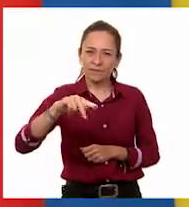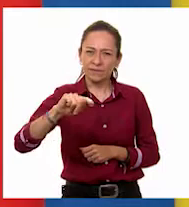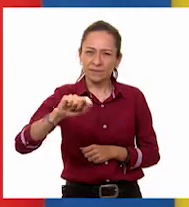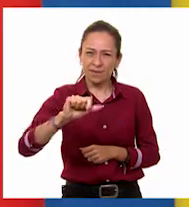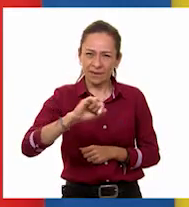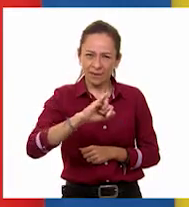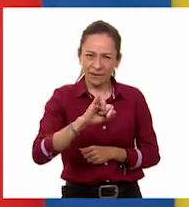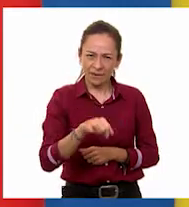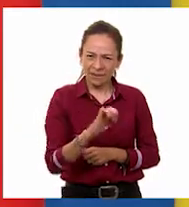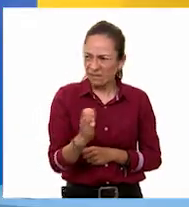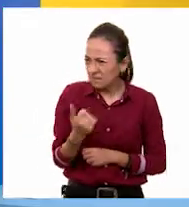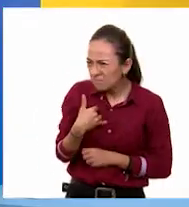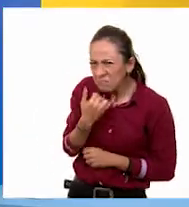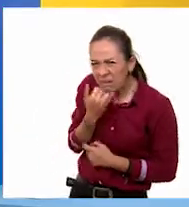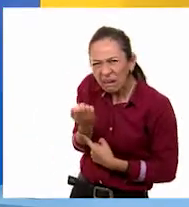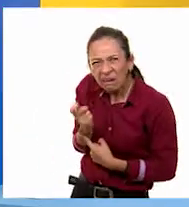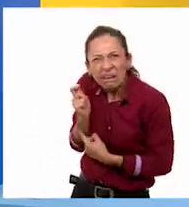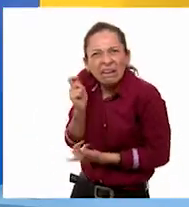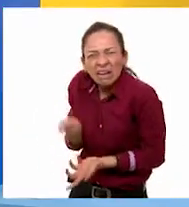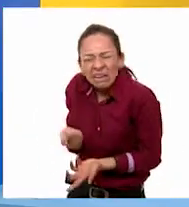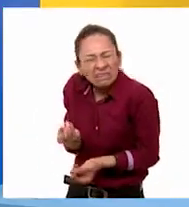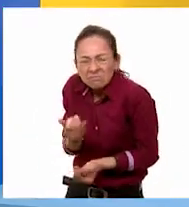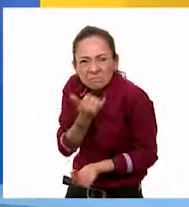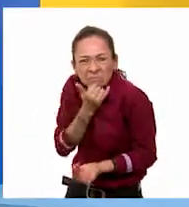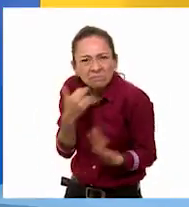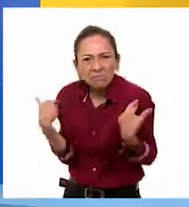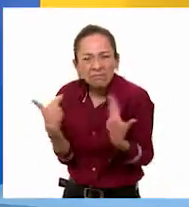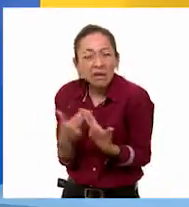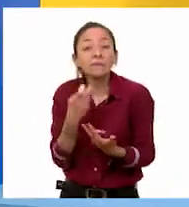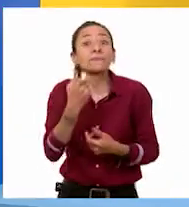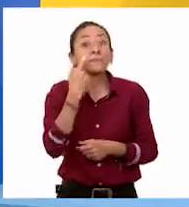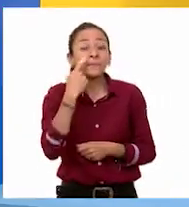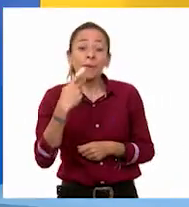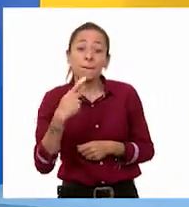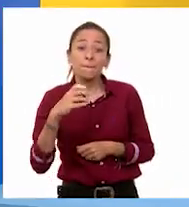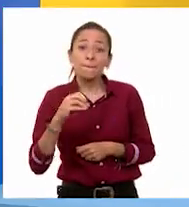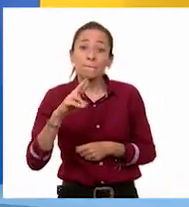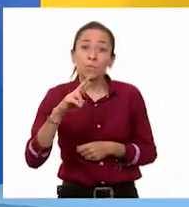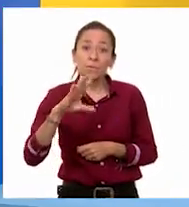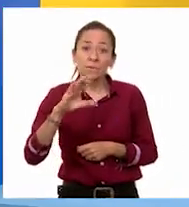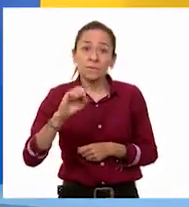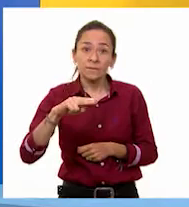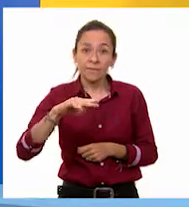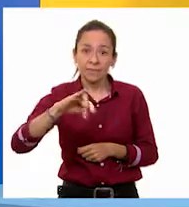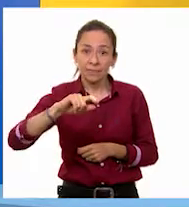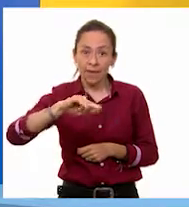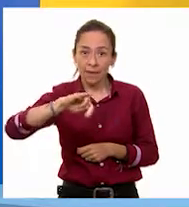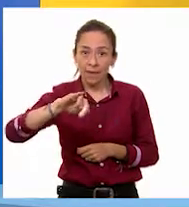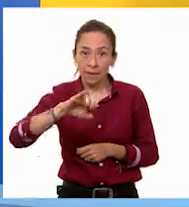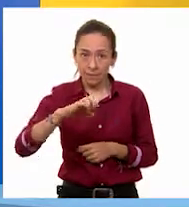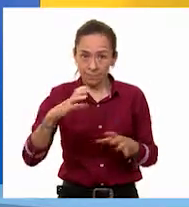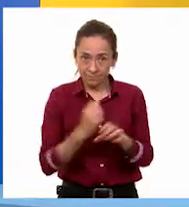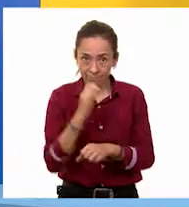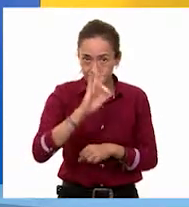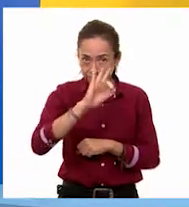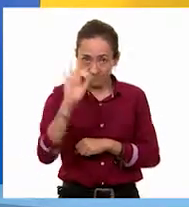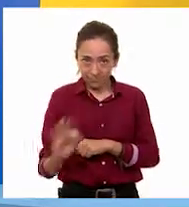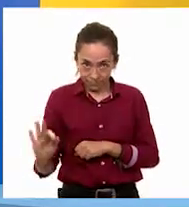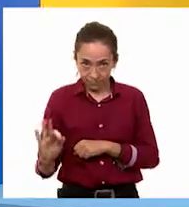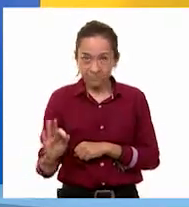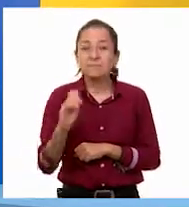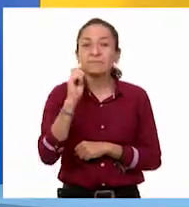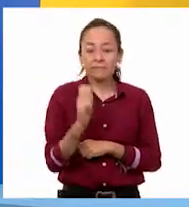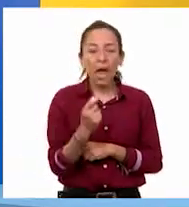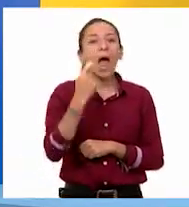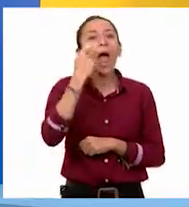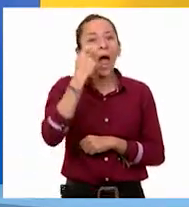porcentaje, maestro? Cuando hablamos del porcentaje nos referimos a una relación que se establece entre una cantidad con respecto